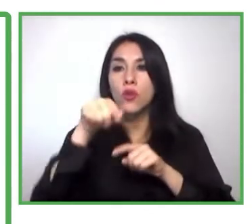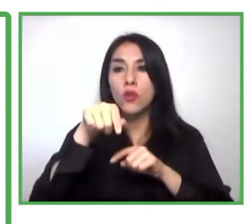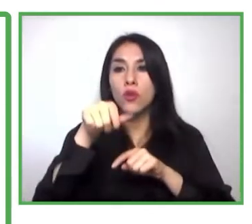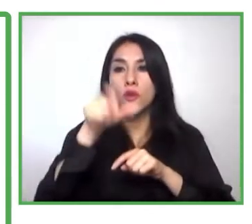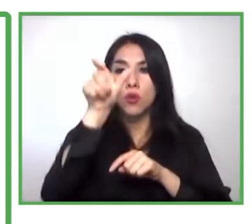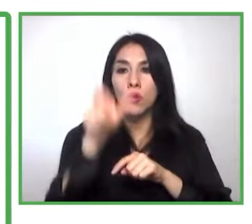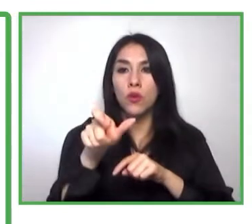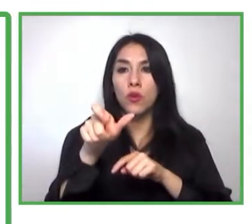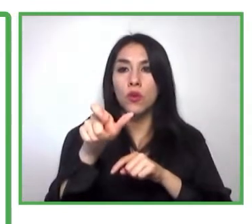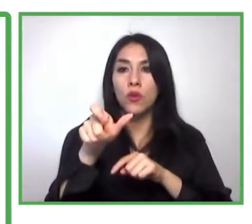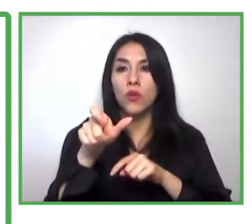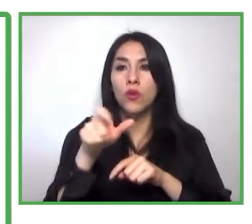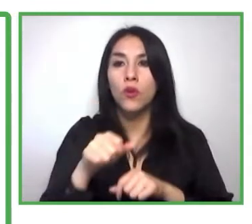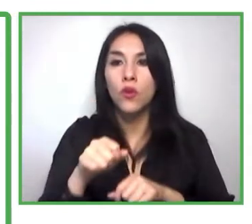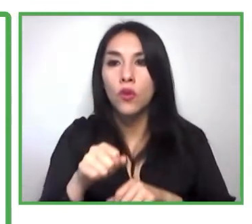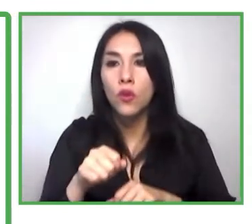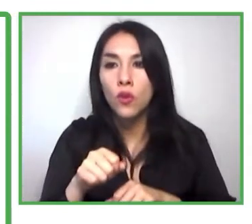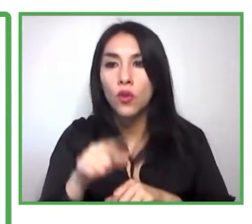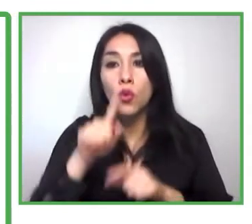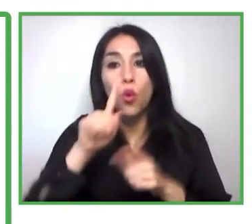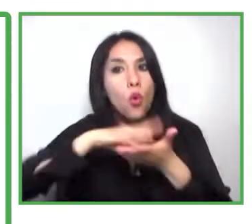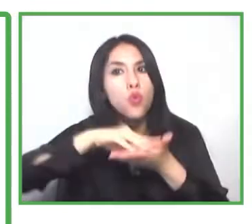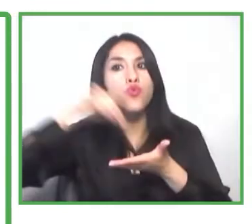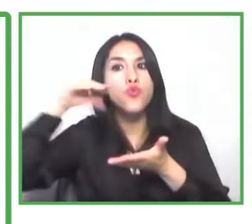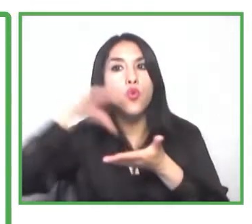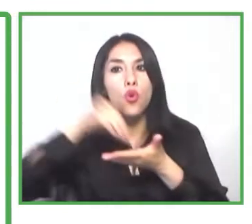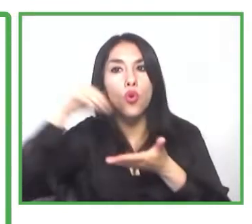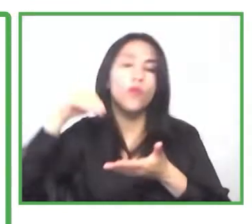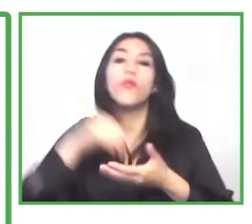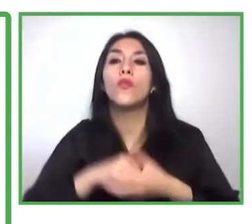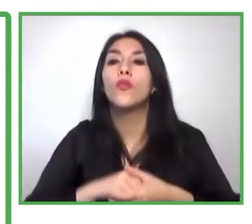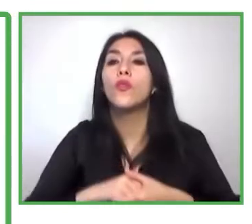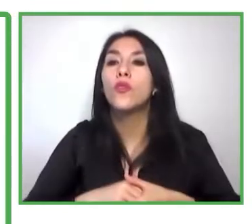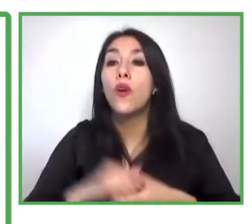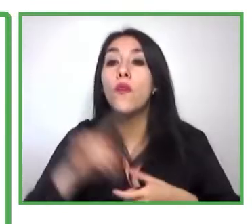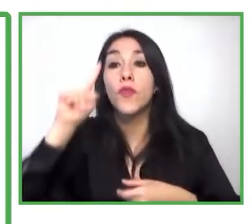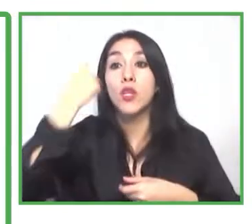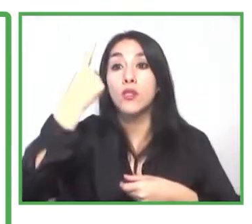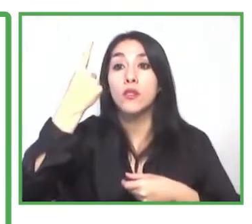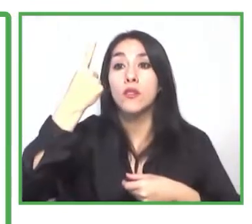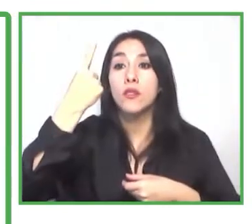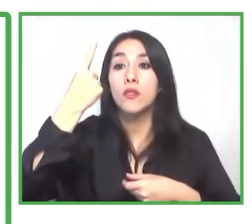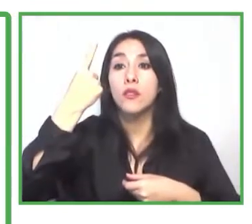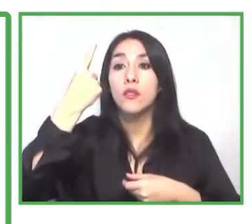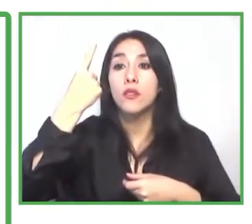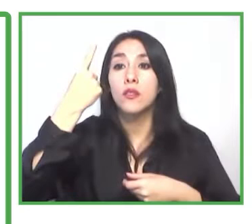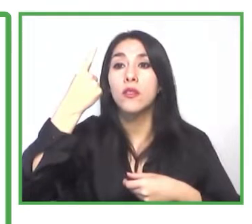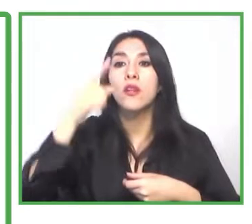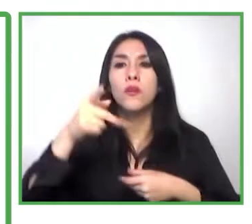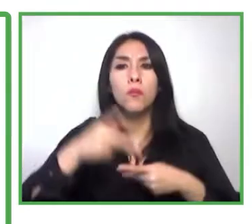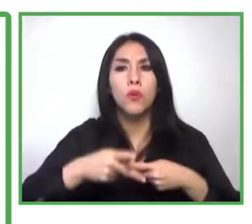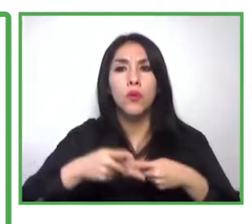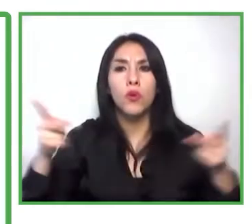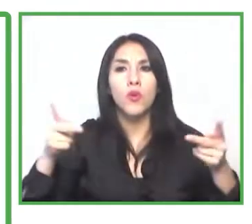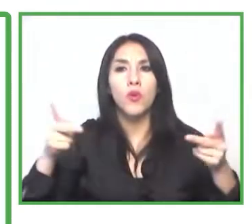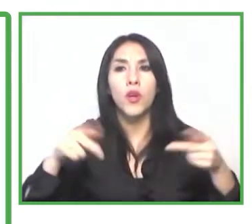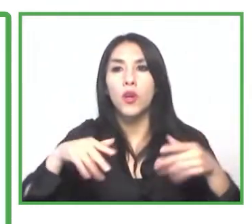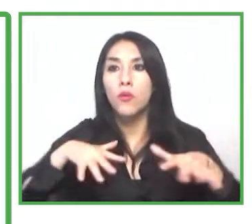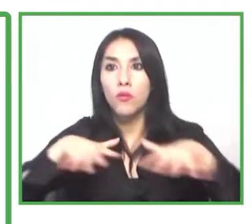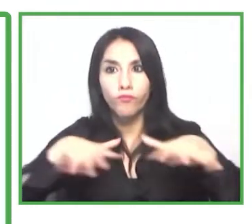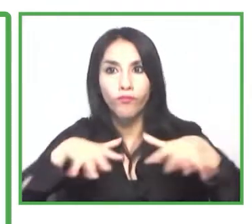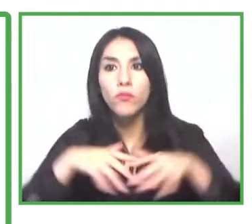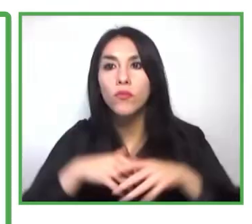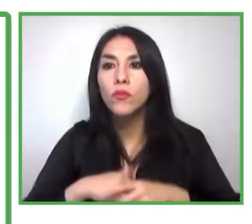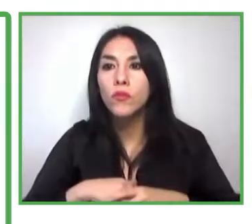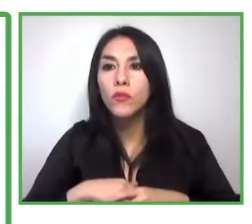primer lugar, hemos publicado ofertas de más de 60 organizaciones, se han generado más de 1.500 ofertas